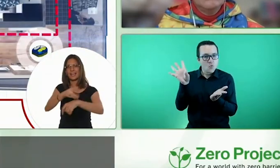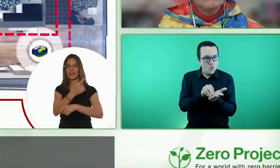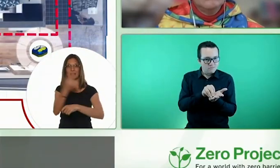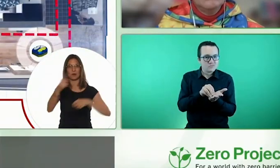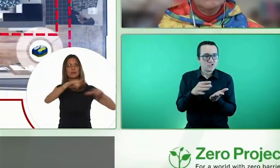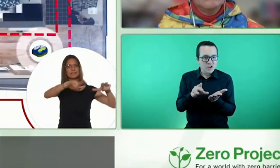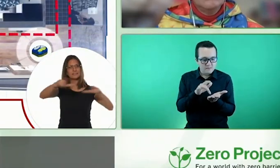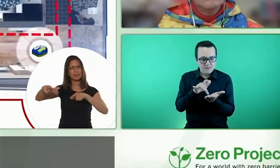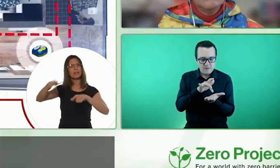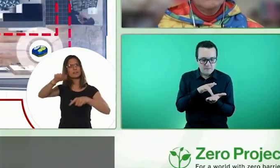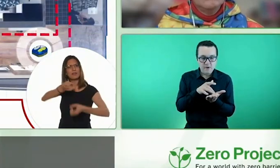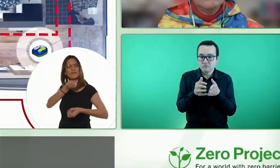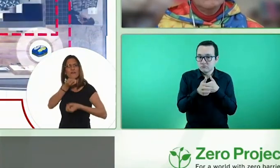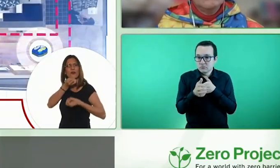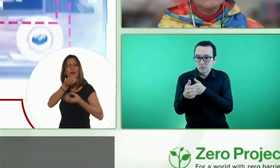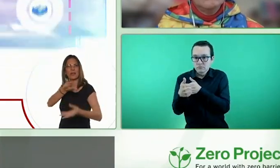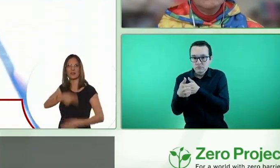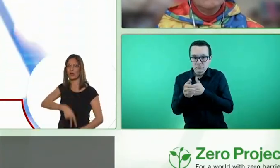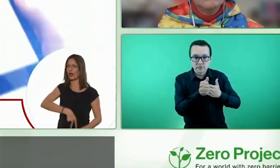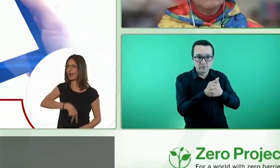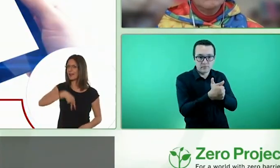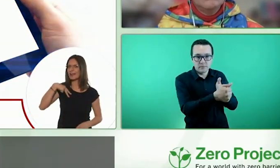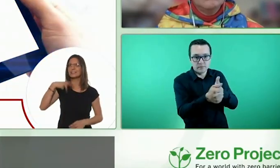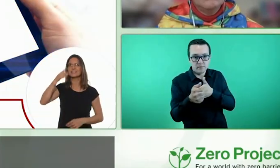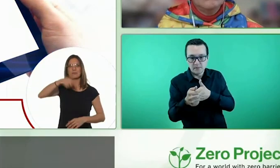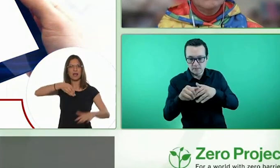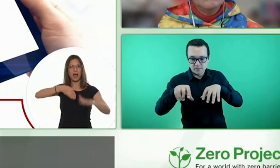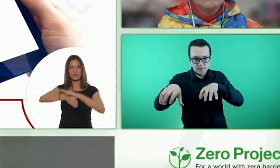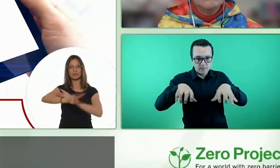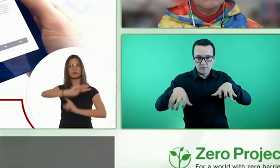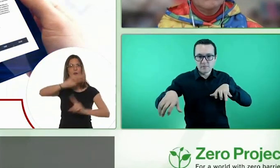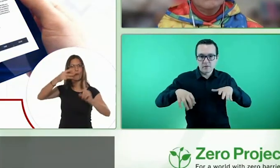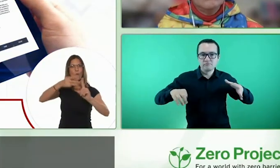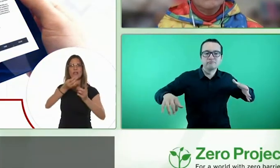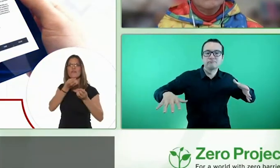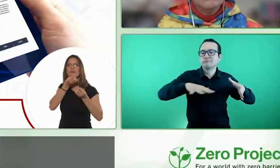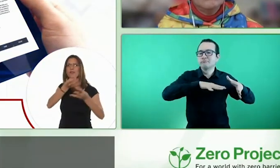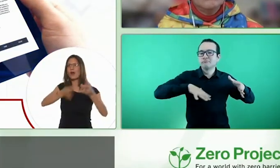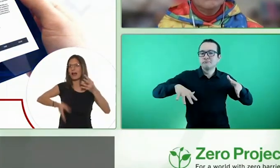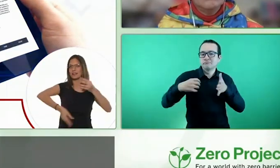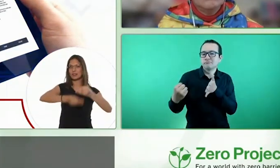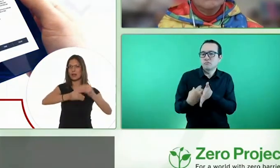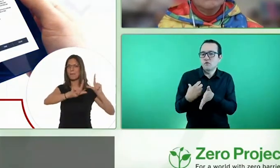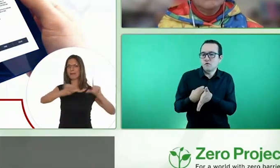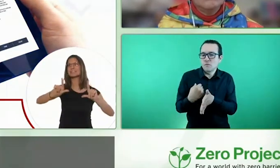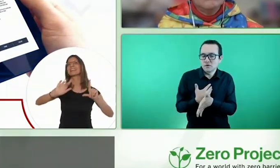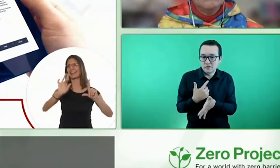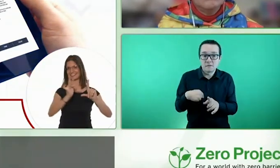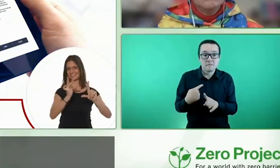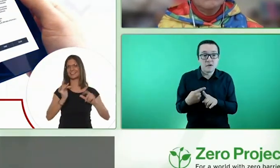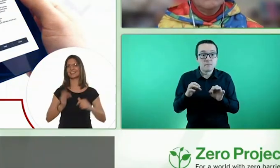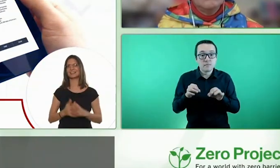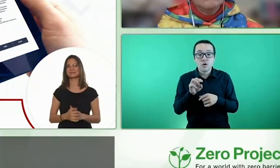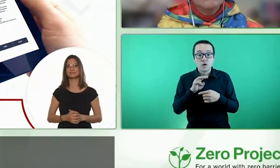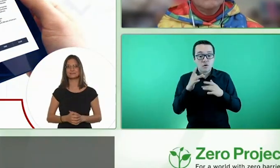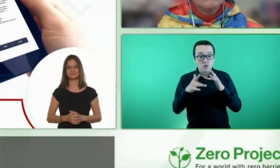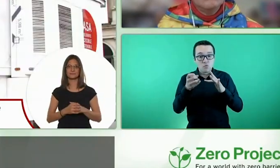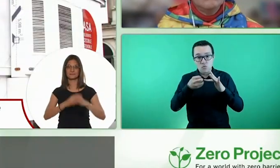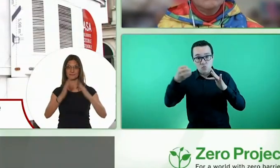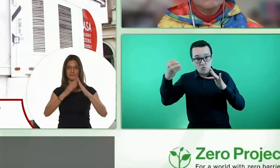estancia y te aportarán información general así como acceso a la web con la información adicional de las pantallas táctiles.